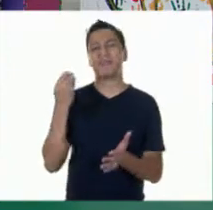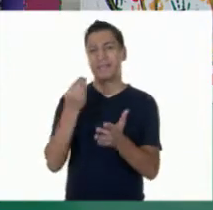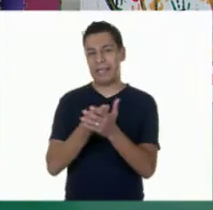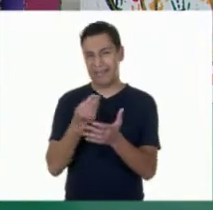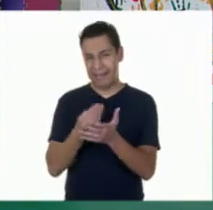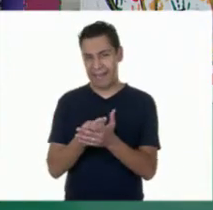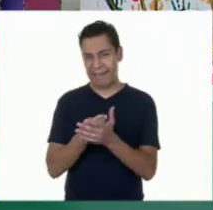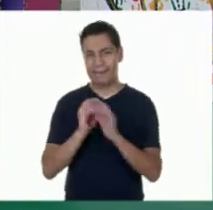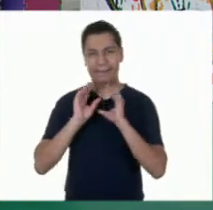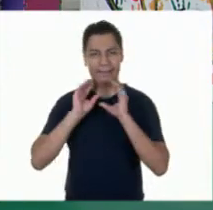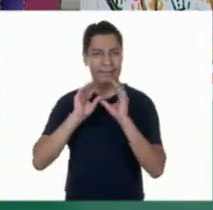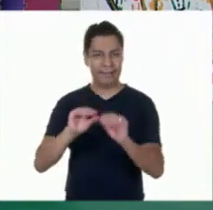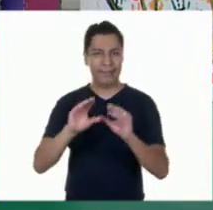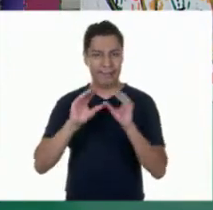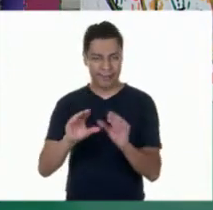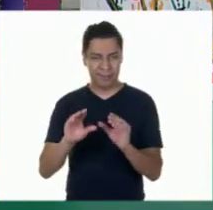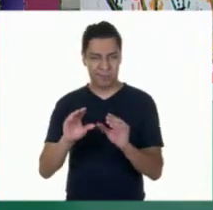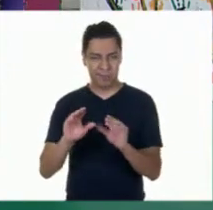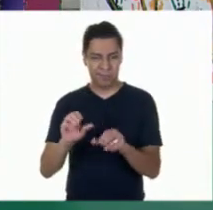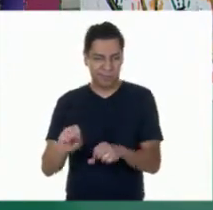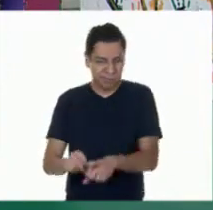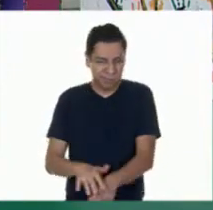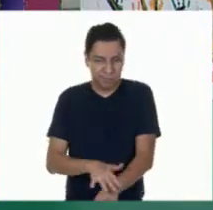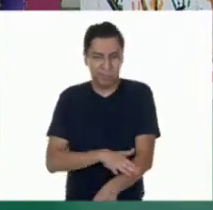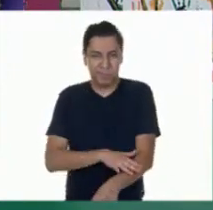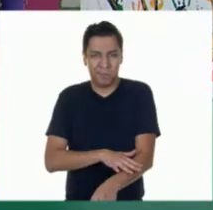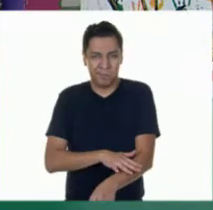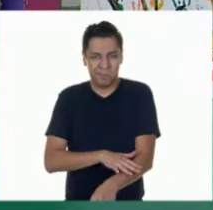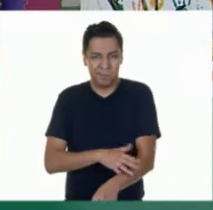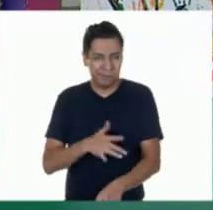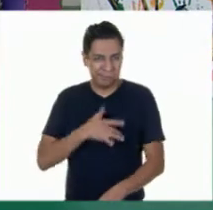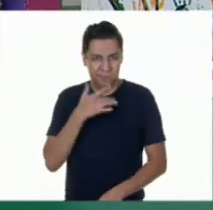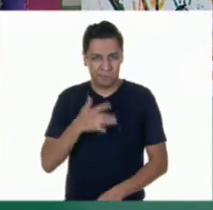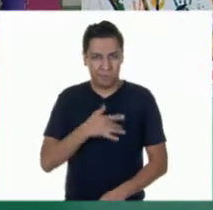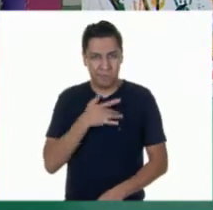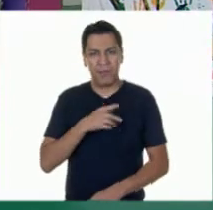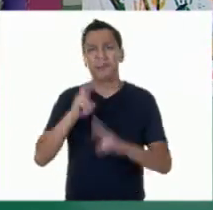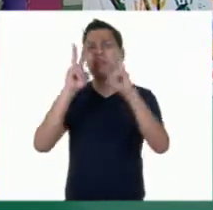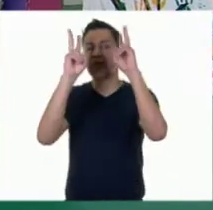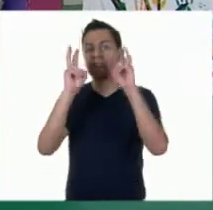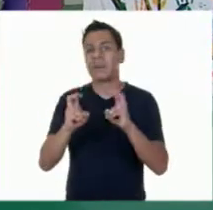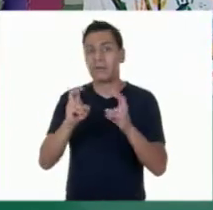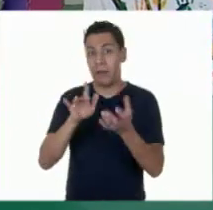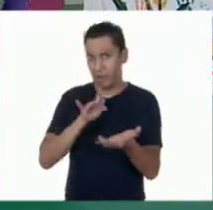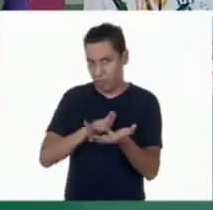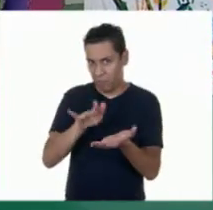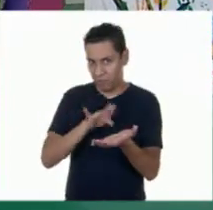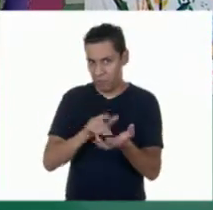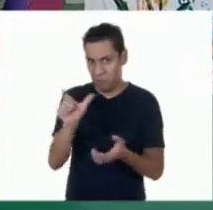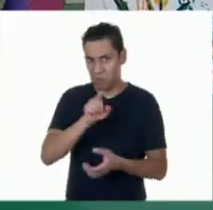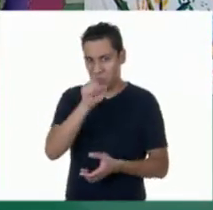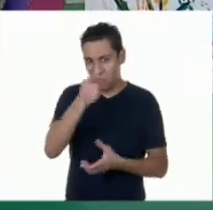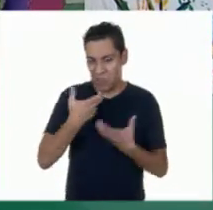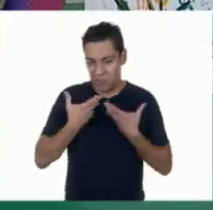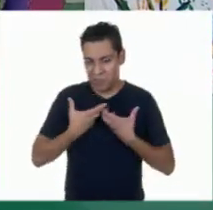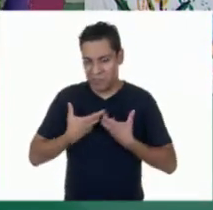socioemocional. El tema que tendremos hoy es apoyémonos en momentos de tristeza. Y bueno,